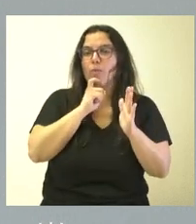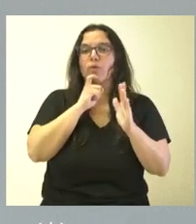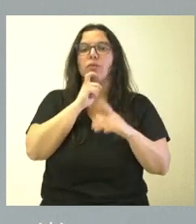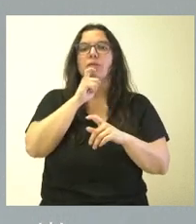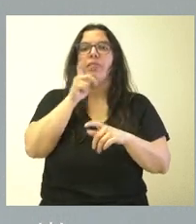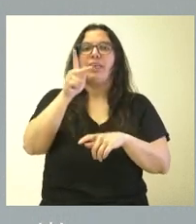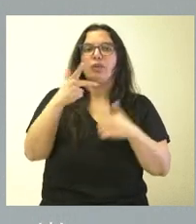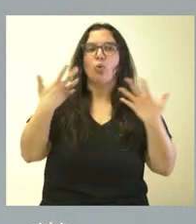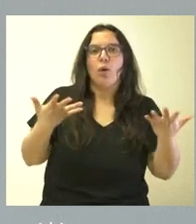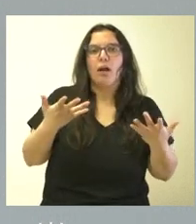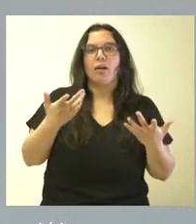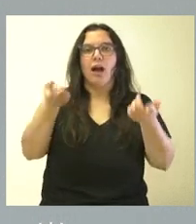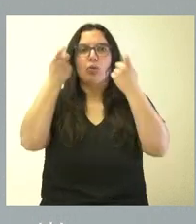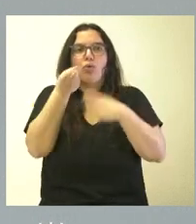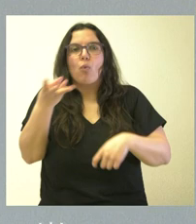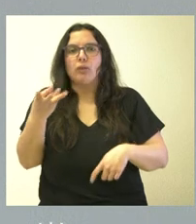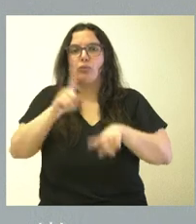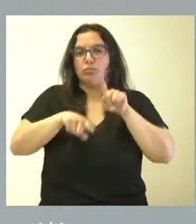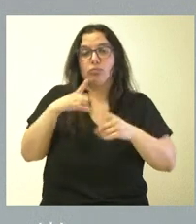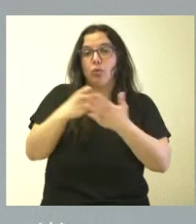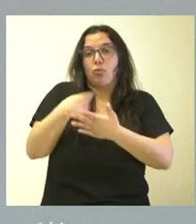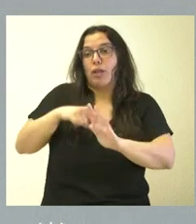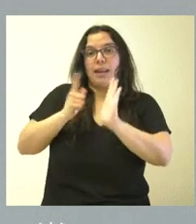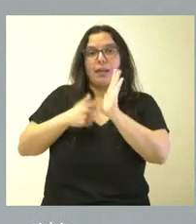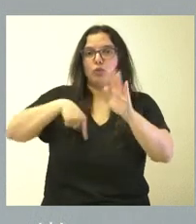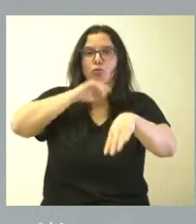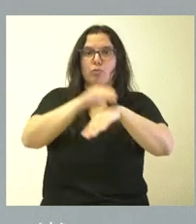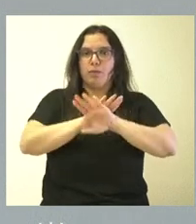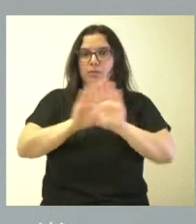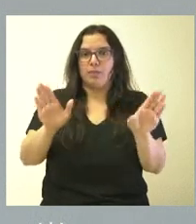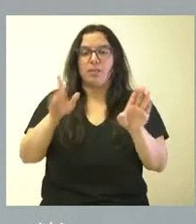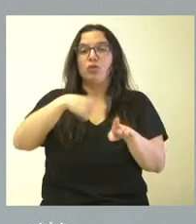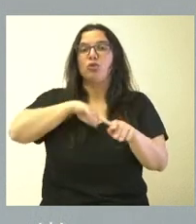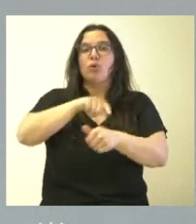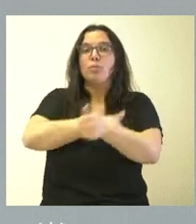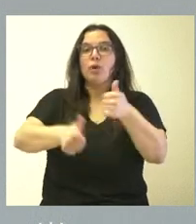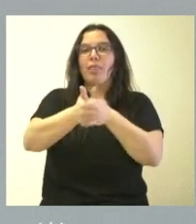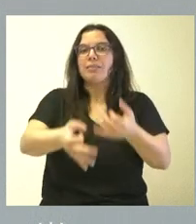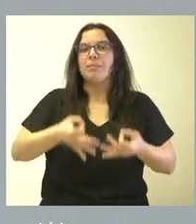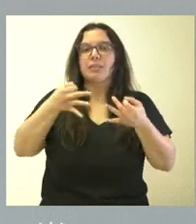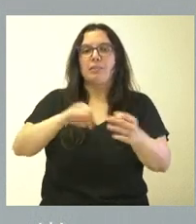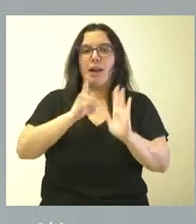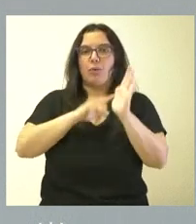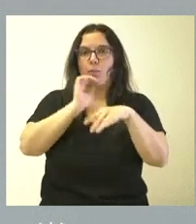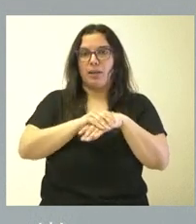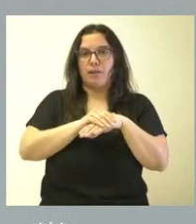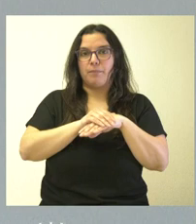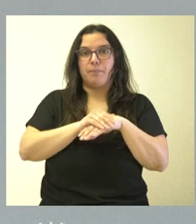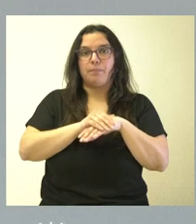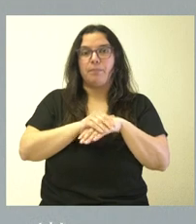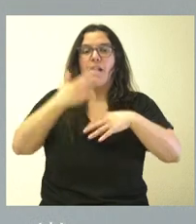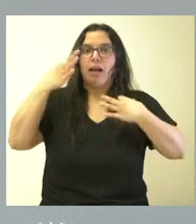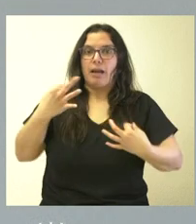a este tipo de conciertos y, lógicamente, hay una ley que vamos a cumplir. Nuestra prioridad siempre es cumplir las leyes, es